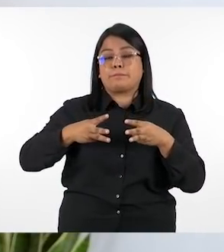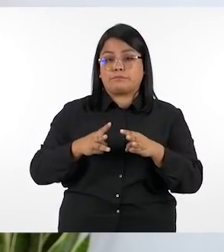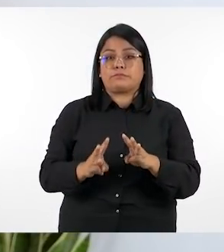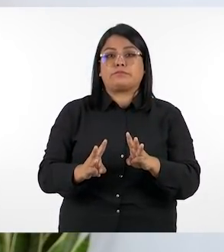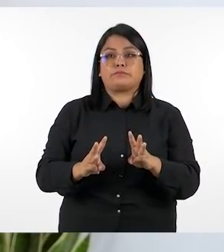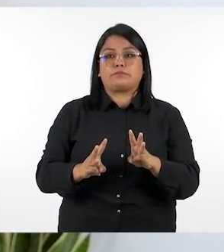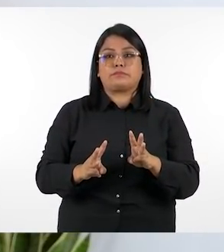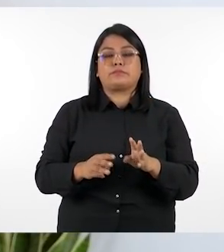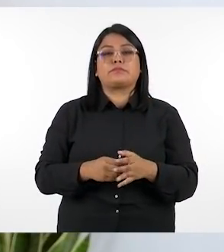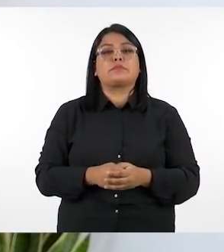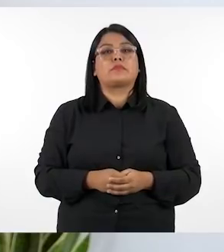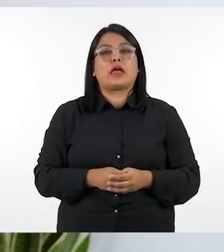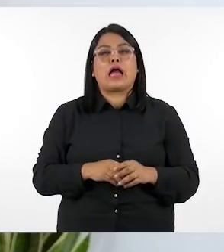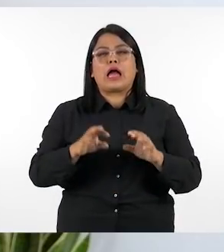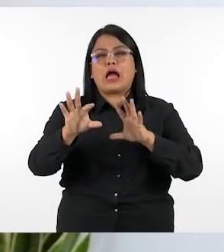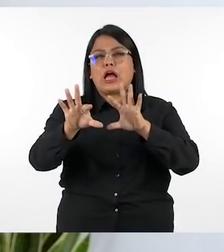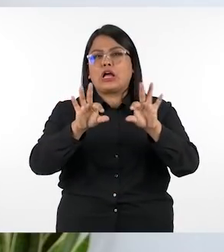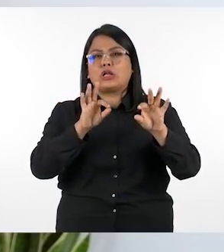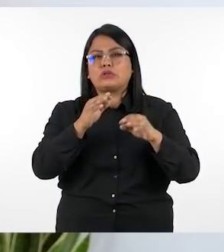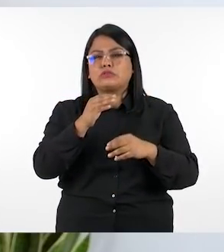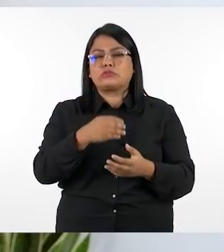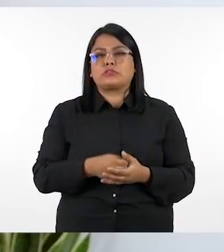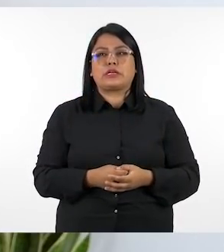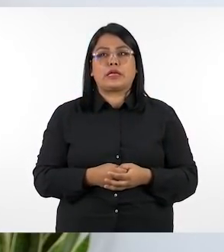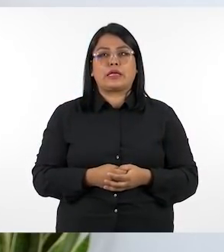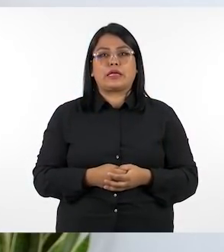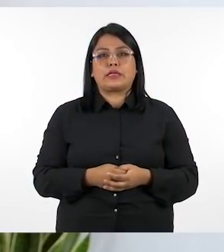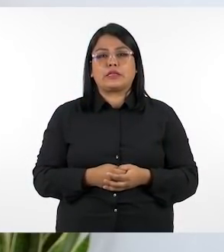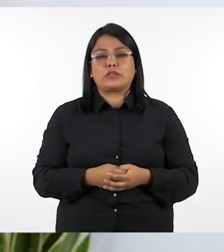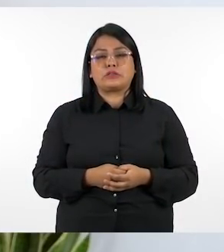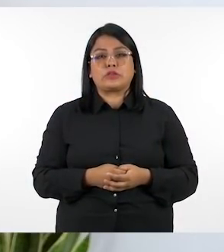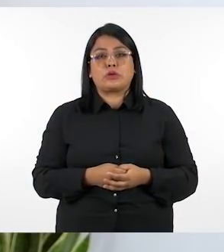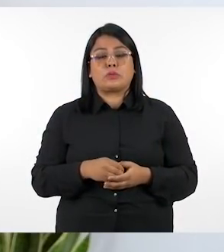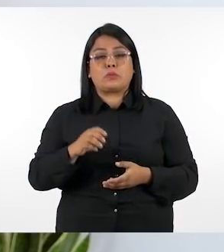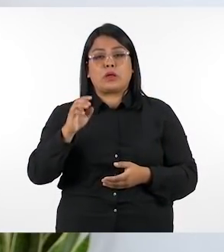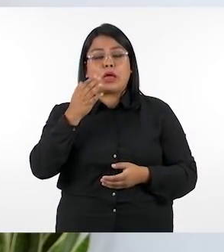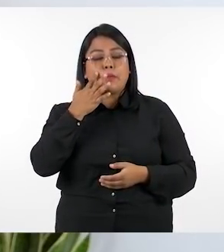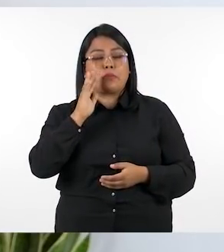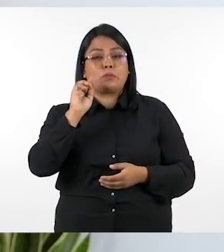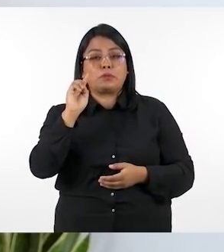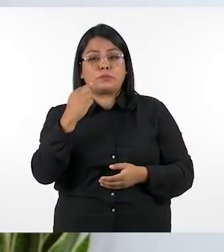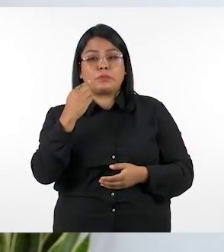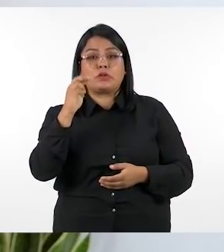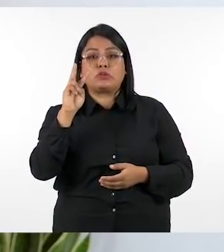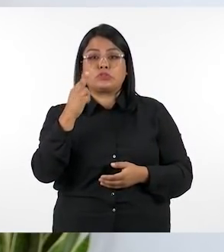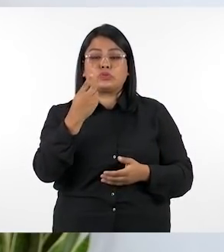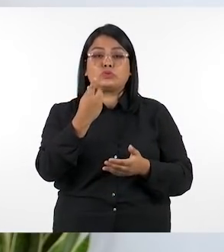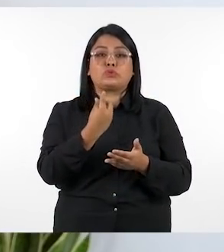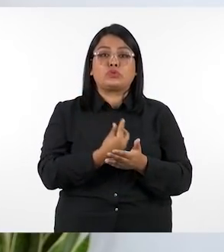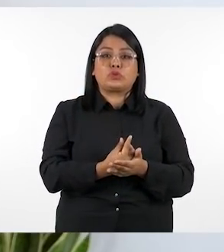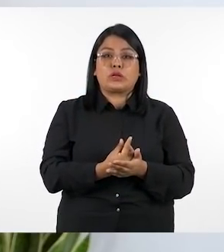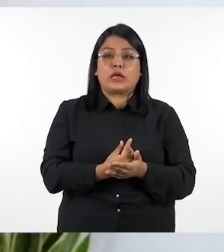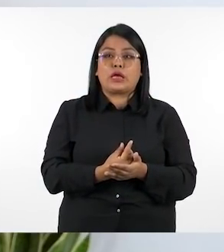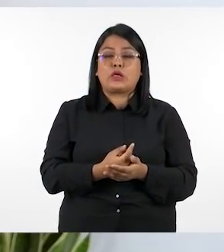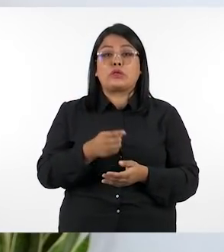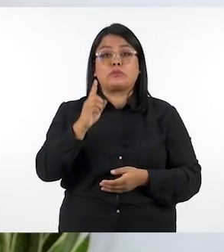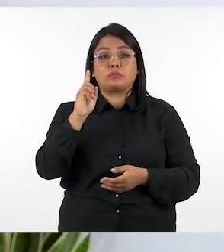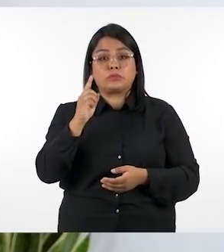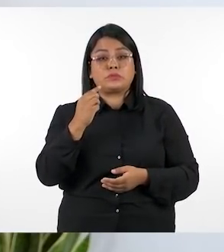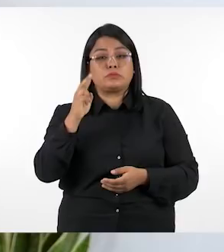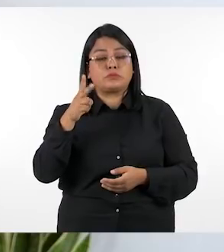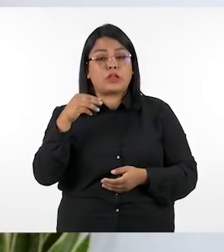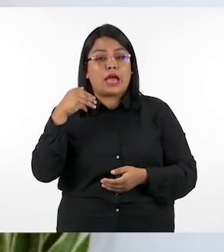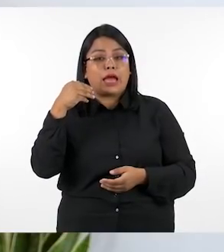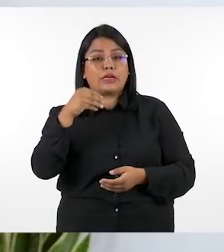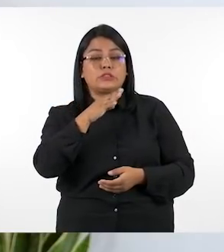método metodológica únicamente tenemos algunas excepciones ellas son primero y segundo grado así como